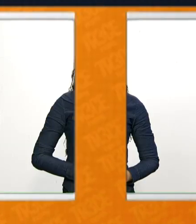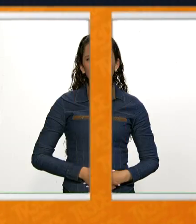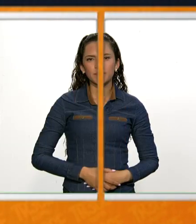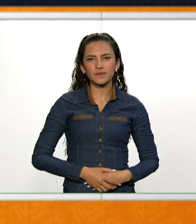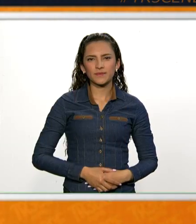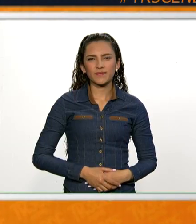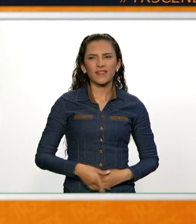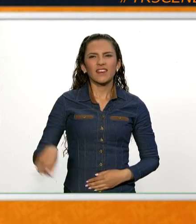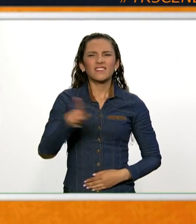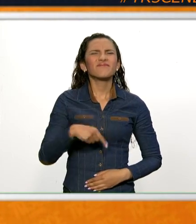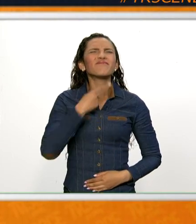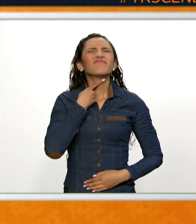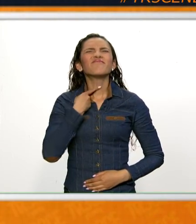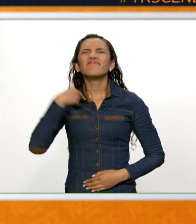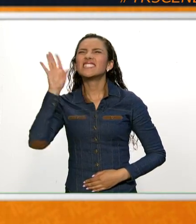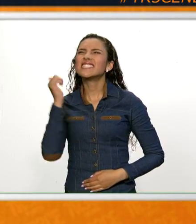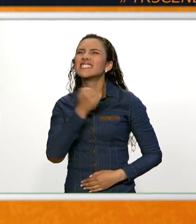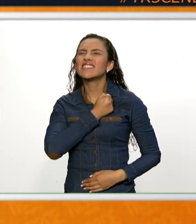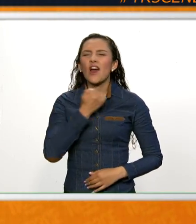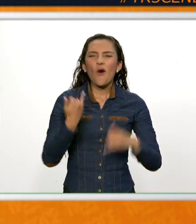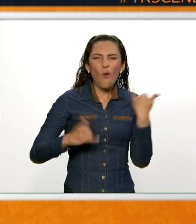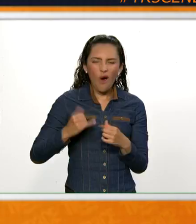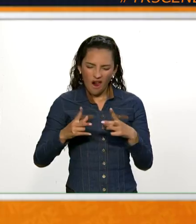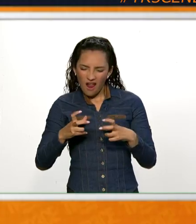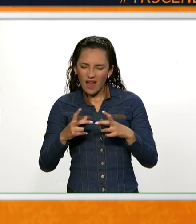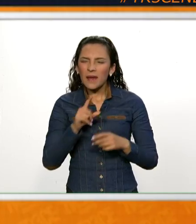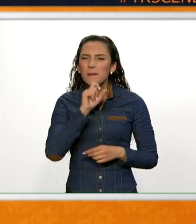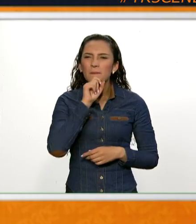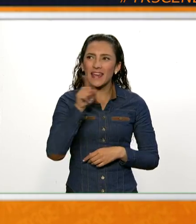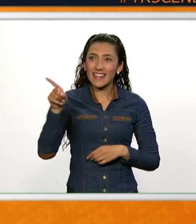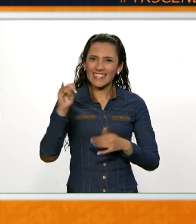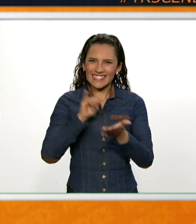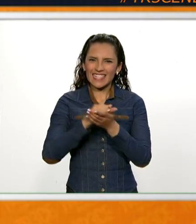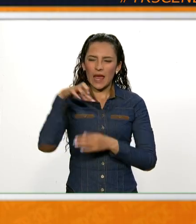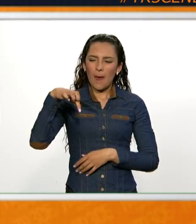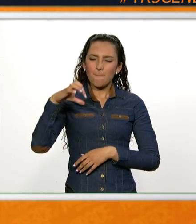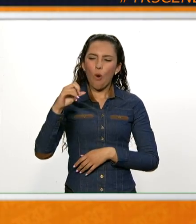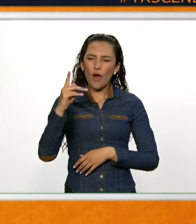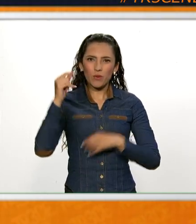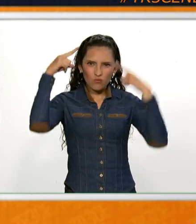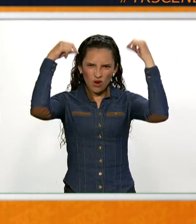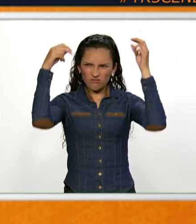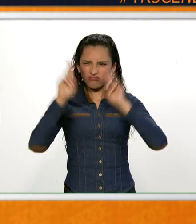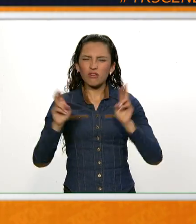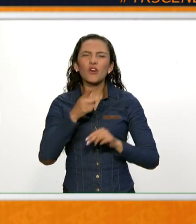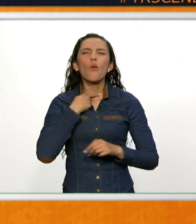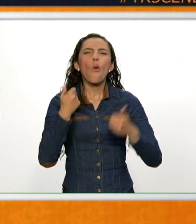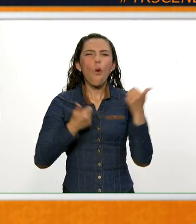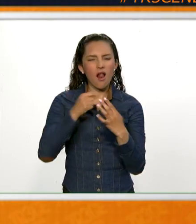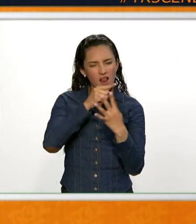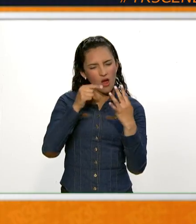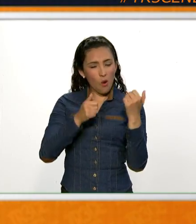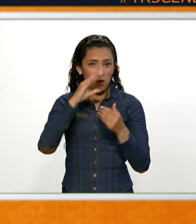Para los amantes de los videojuegos y la animación, ¿cuál es su Pokémon favorito? Opine.